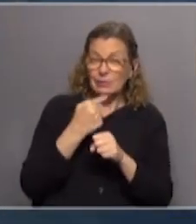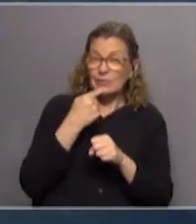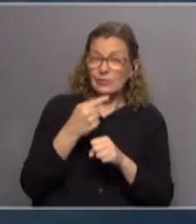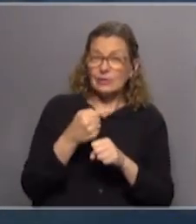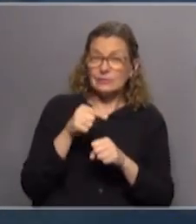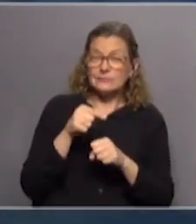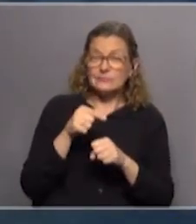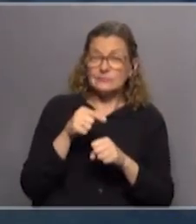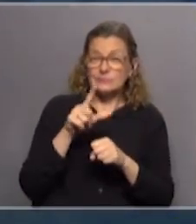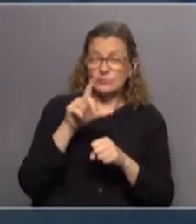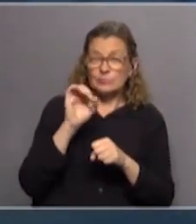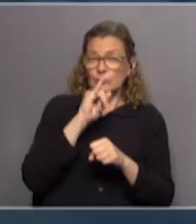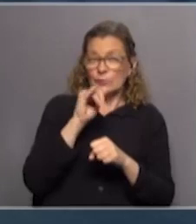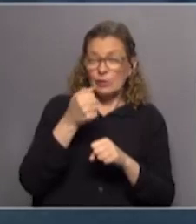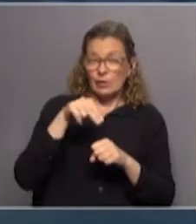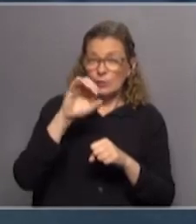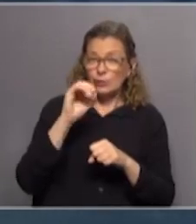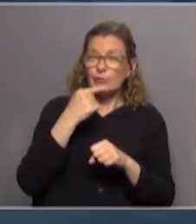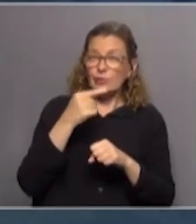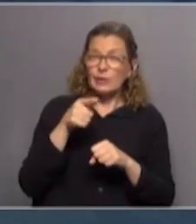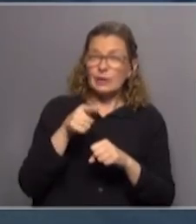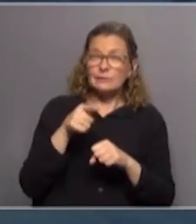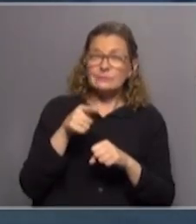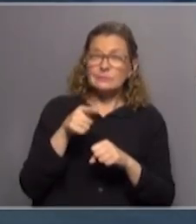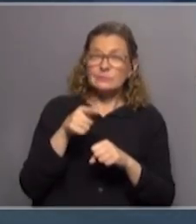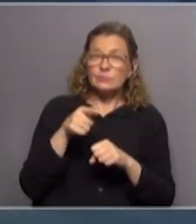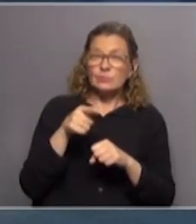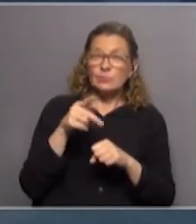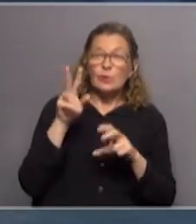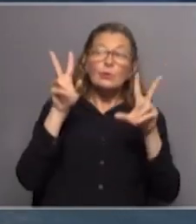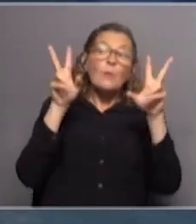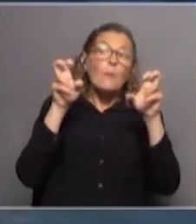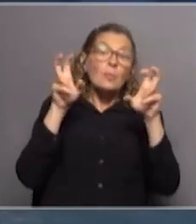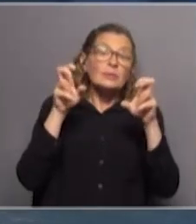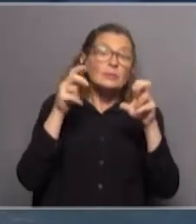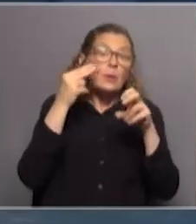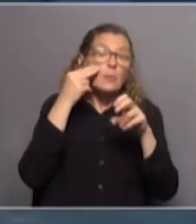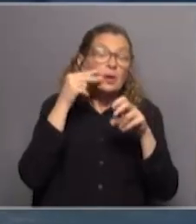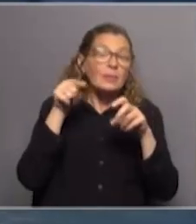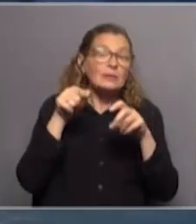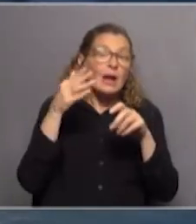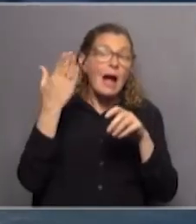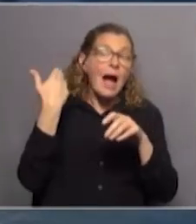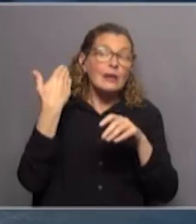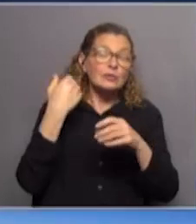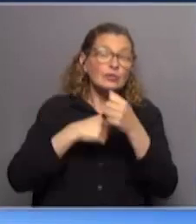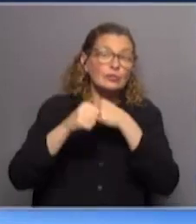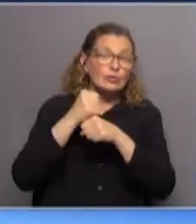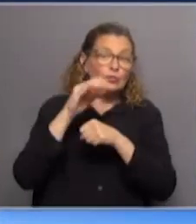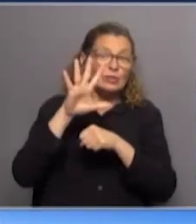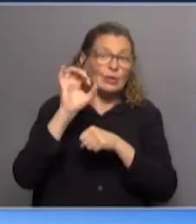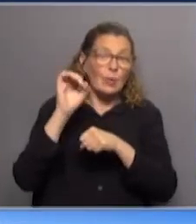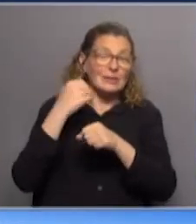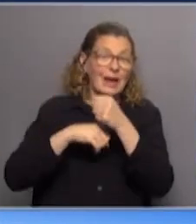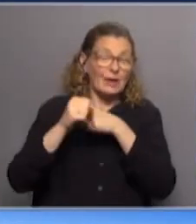Lozano dijo que él era condenado por hechos supuestamente acontecidos hace 50 años y